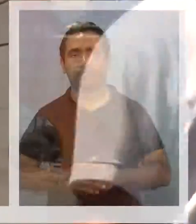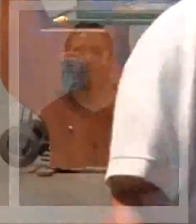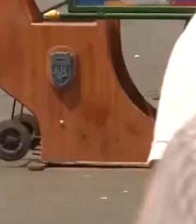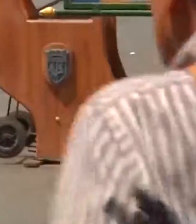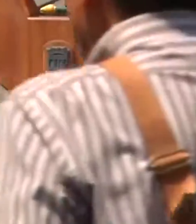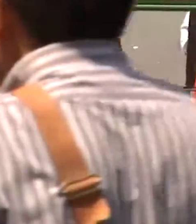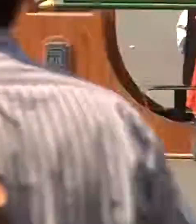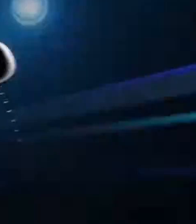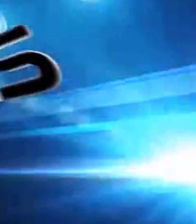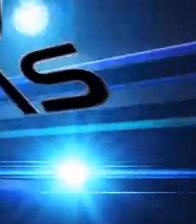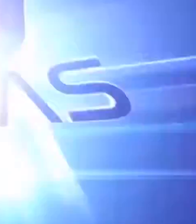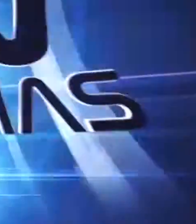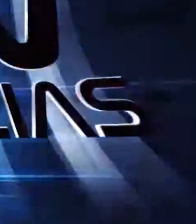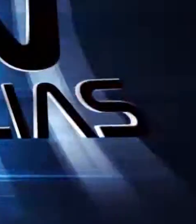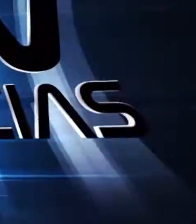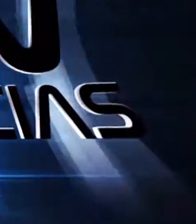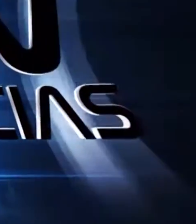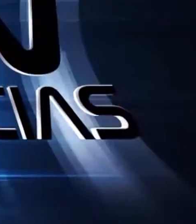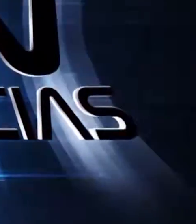¿Dónde están los trabajadores?